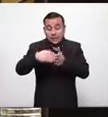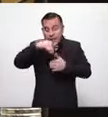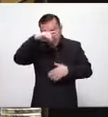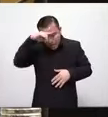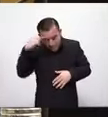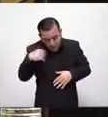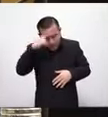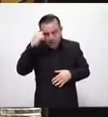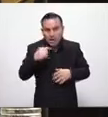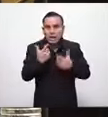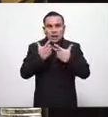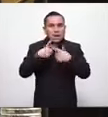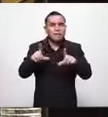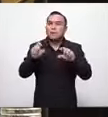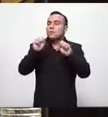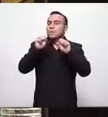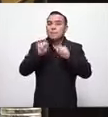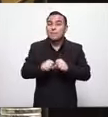personas